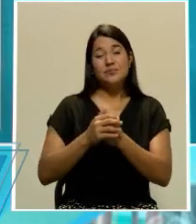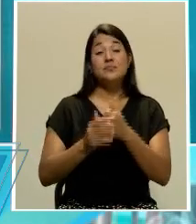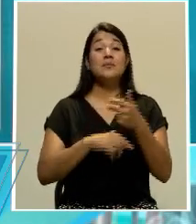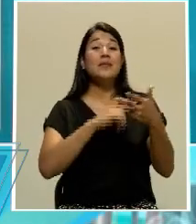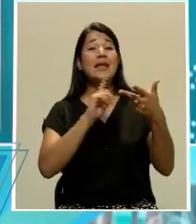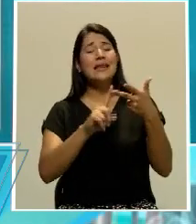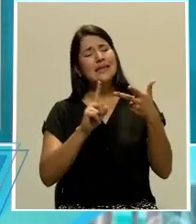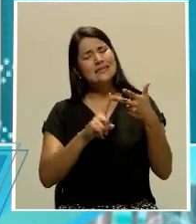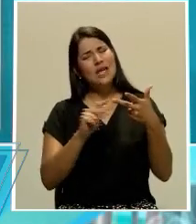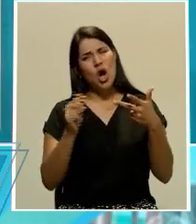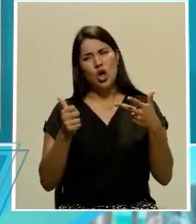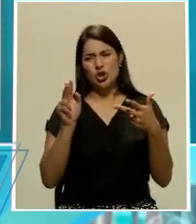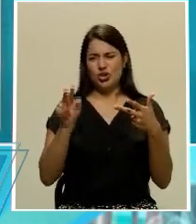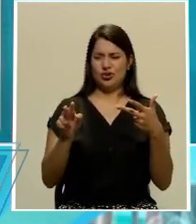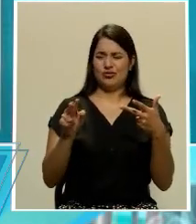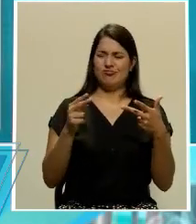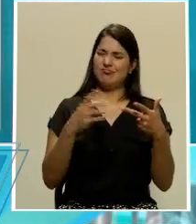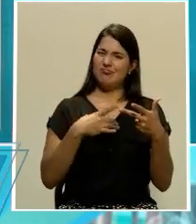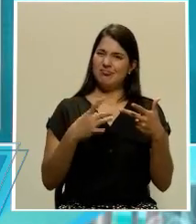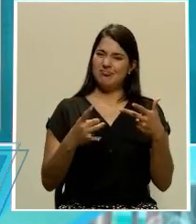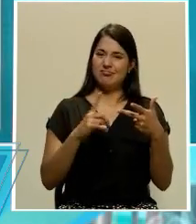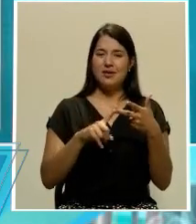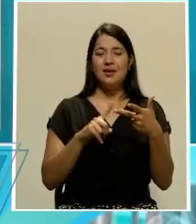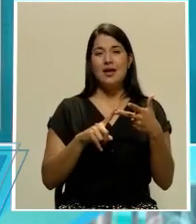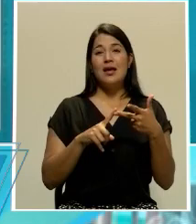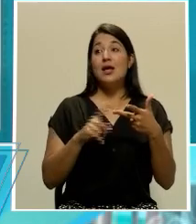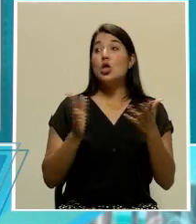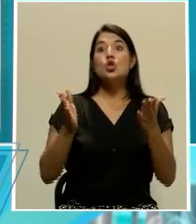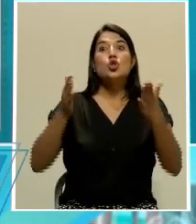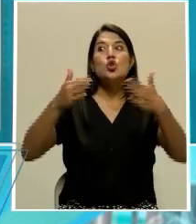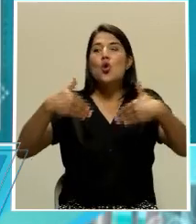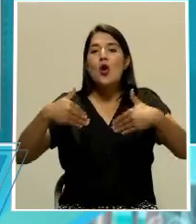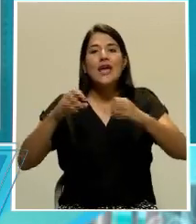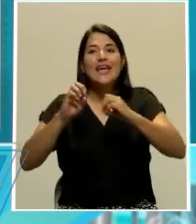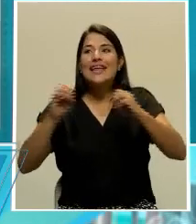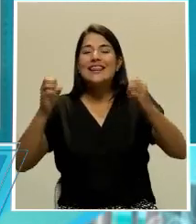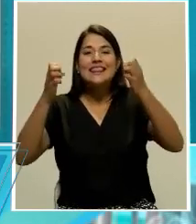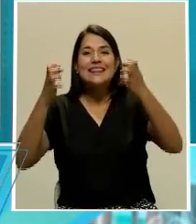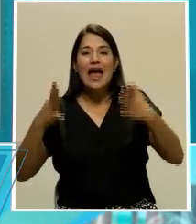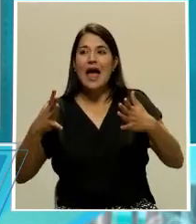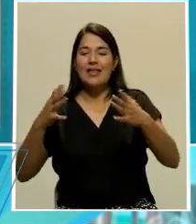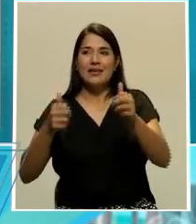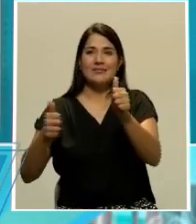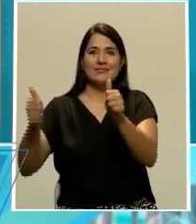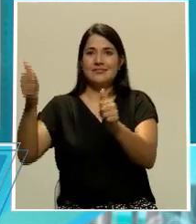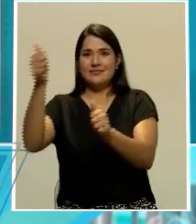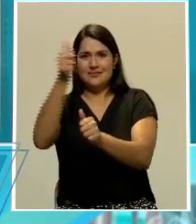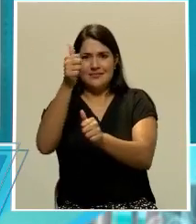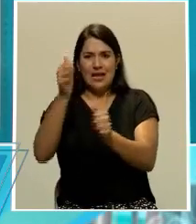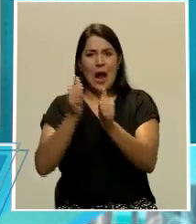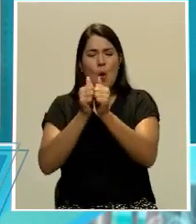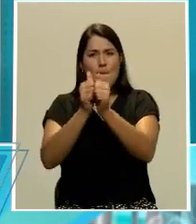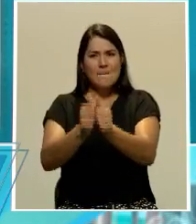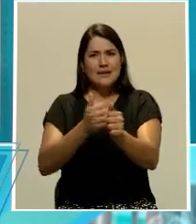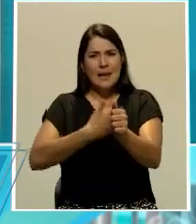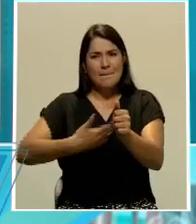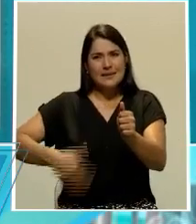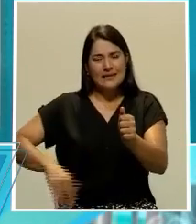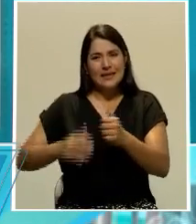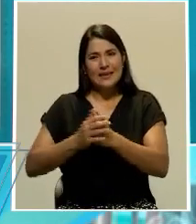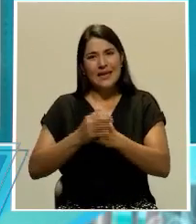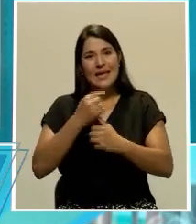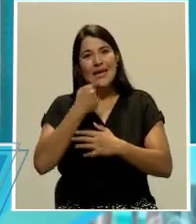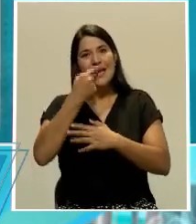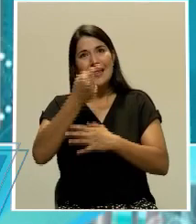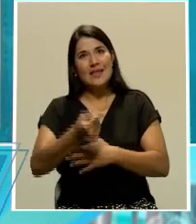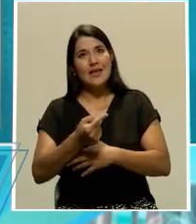nivel que me llama la atención es que no haya habido alguien de mayor nivel, de mayor rango, alguien que esté a la mano derecha del presidente, que le diga a usted, sobre